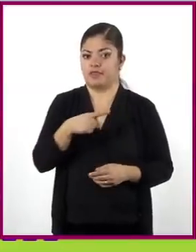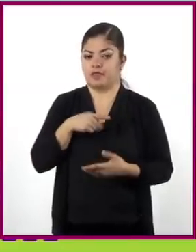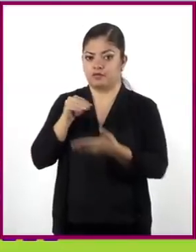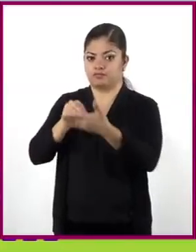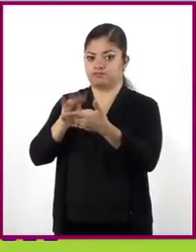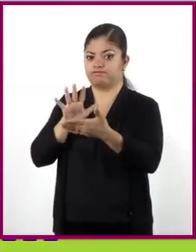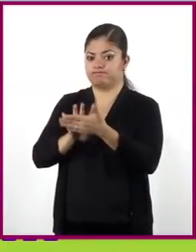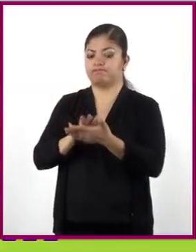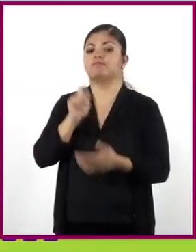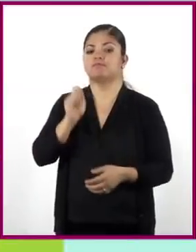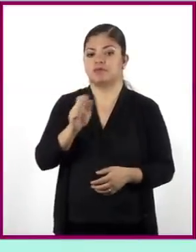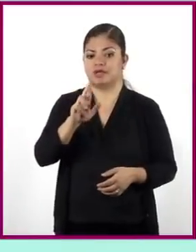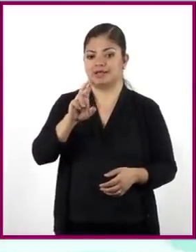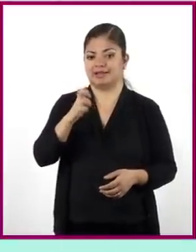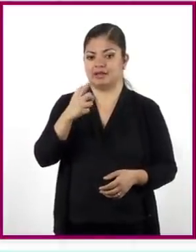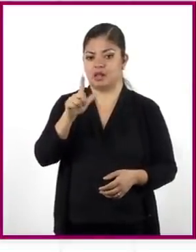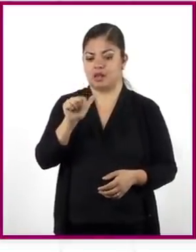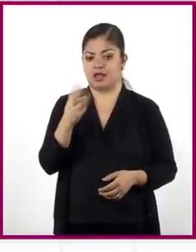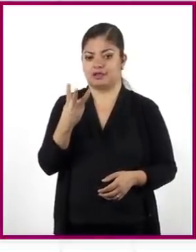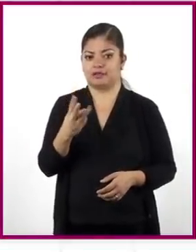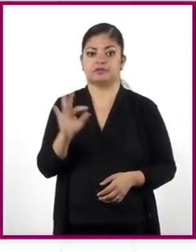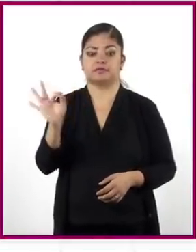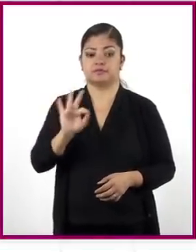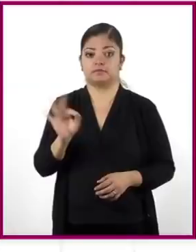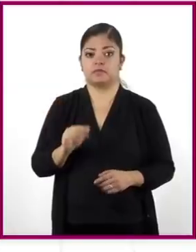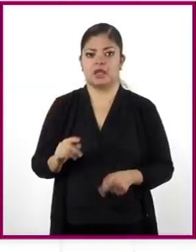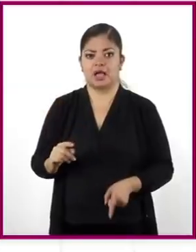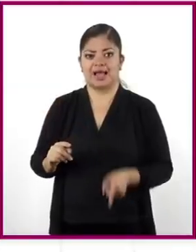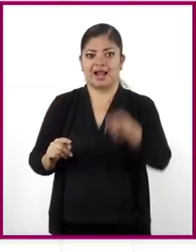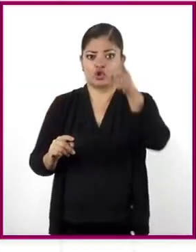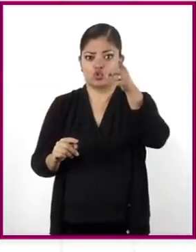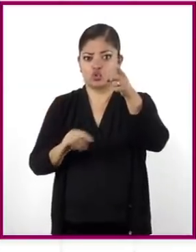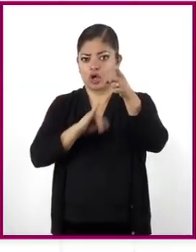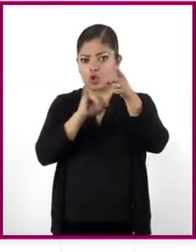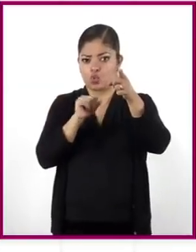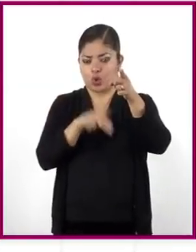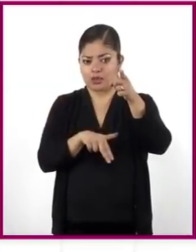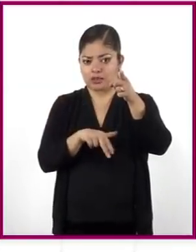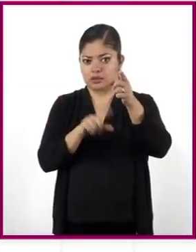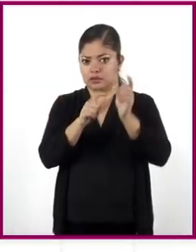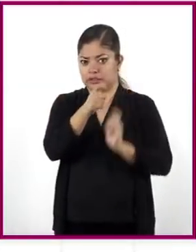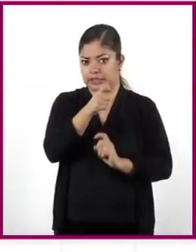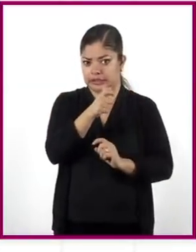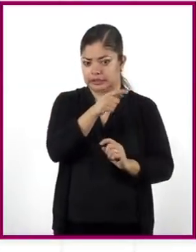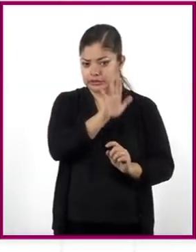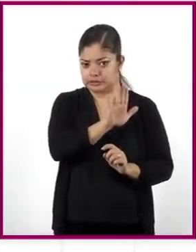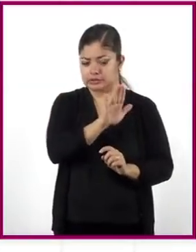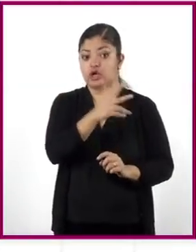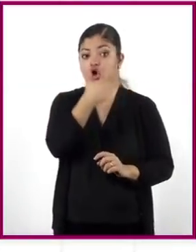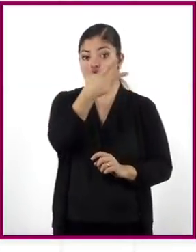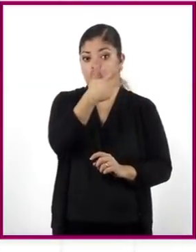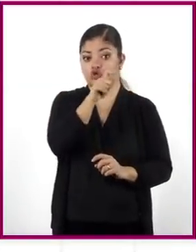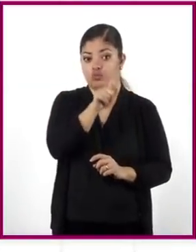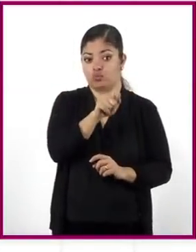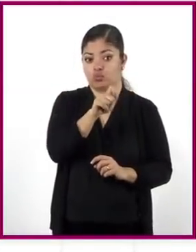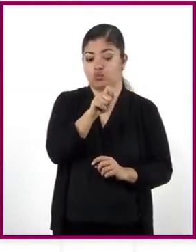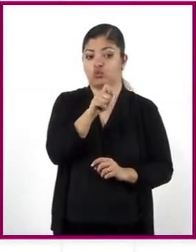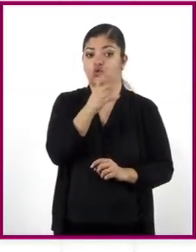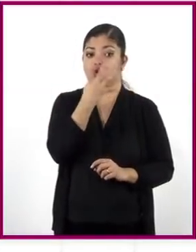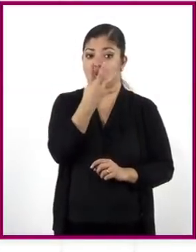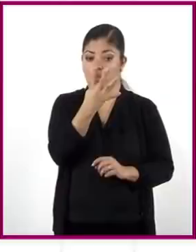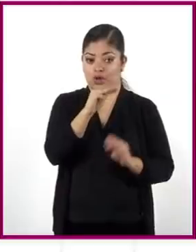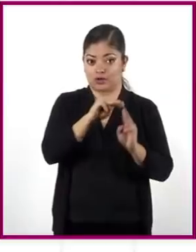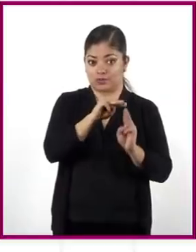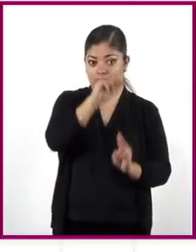regla de 3, denotamos con X la altura de Juan, tenemos que los 8.4 metros de altura del